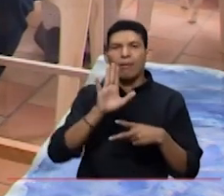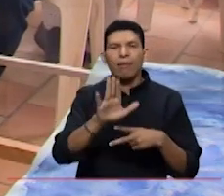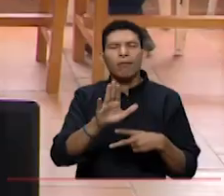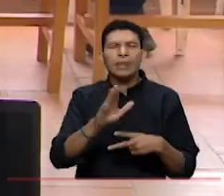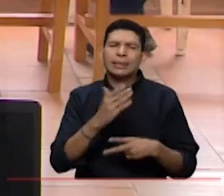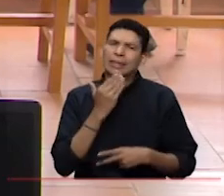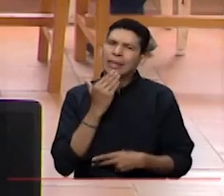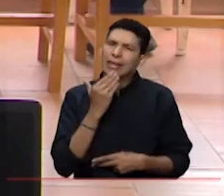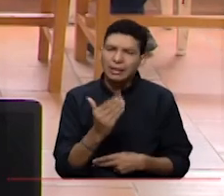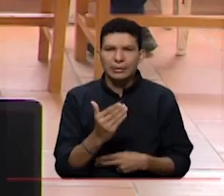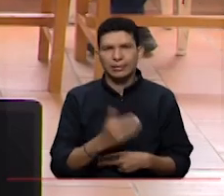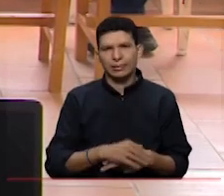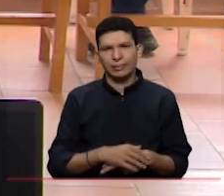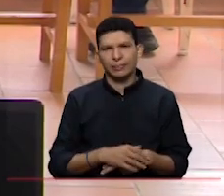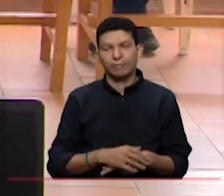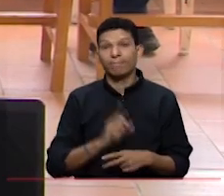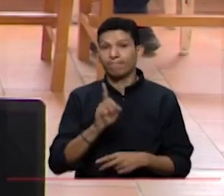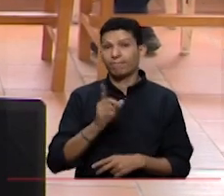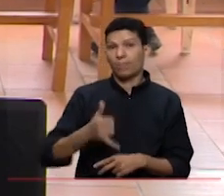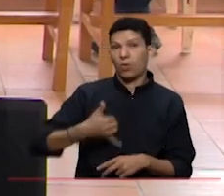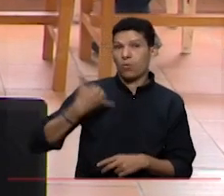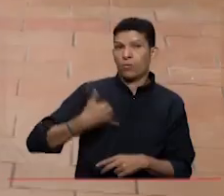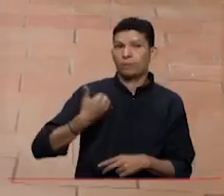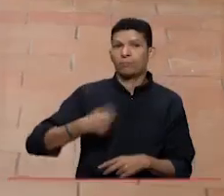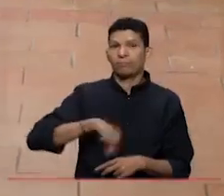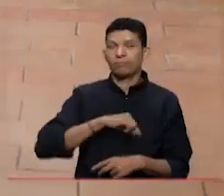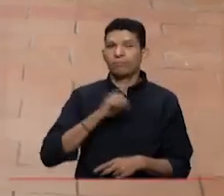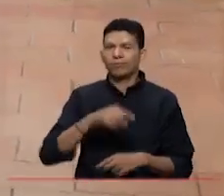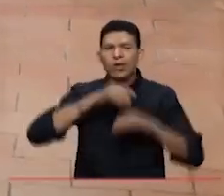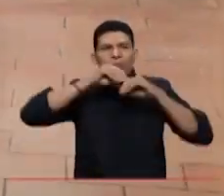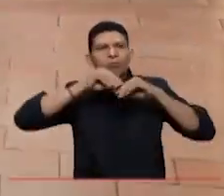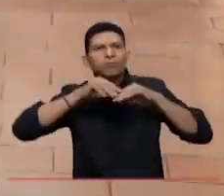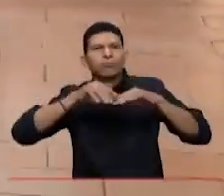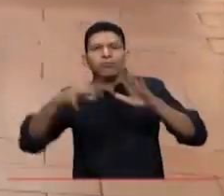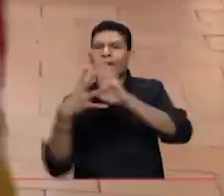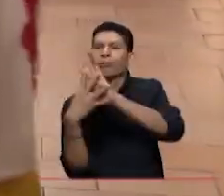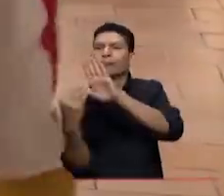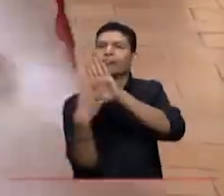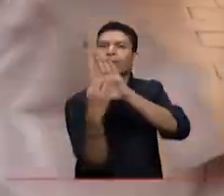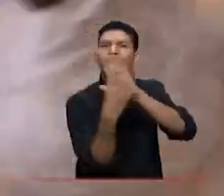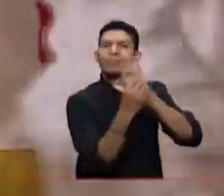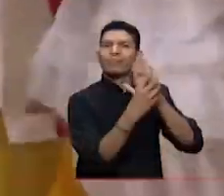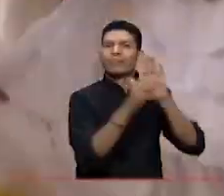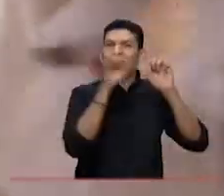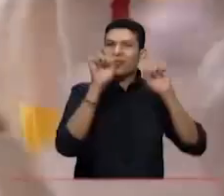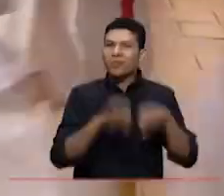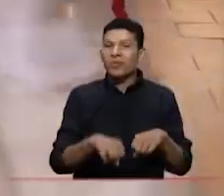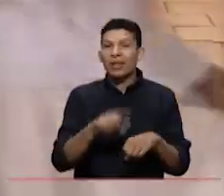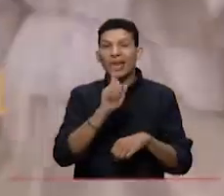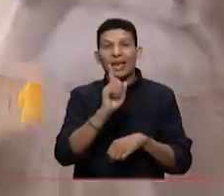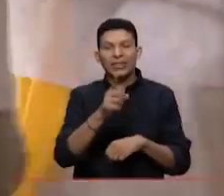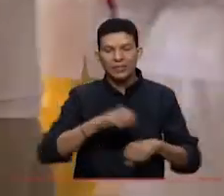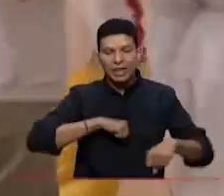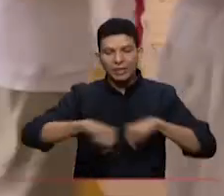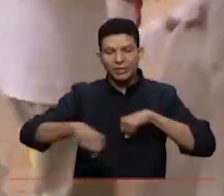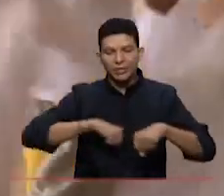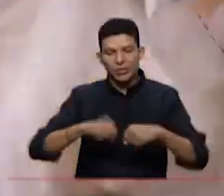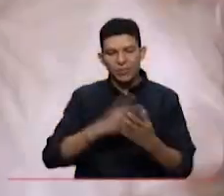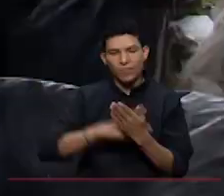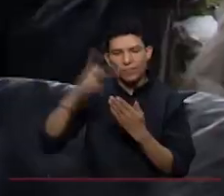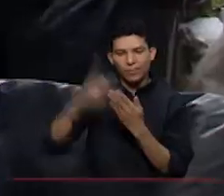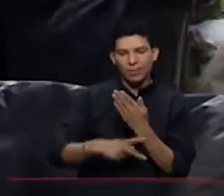muchas gracias y que nuestros jóvenes los van a multiplicar, que van a ser los gestores de este